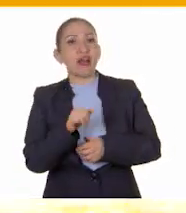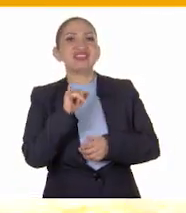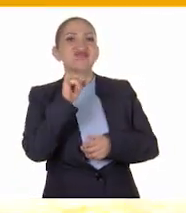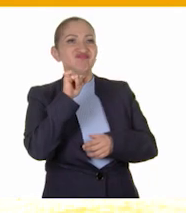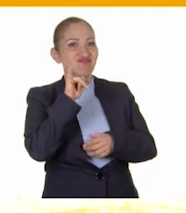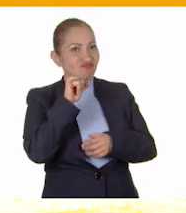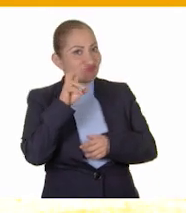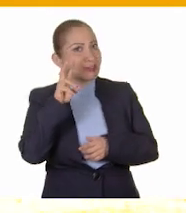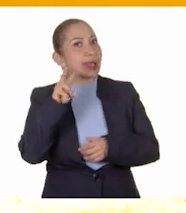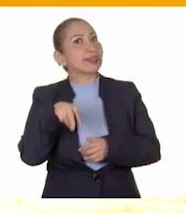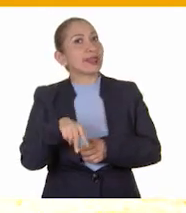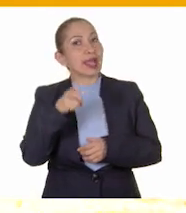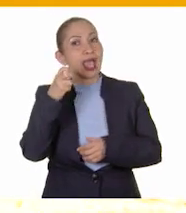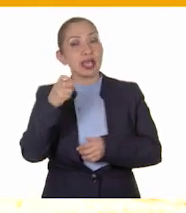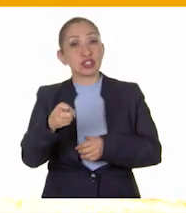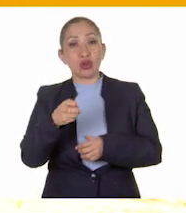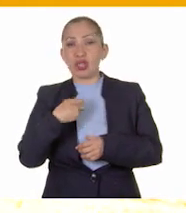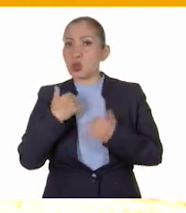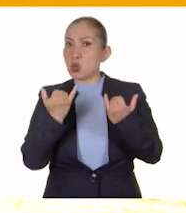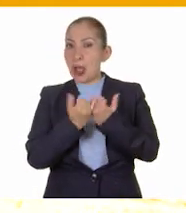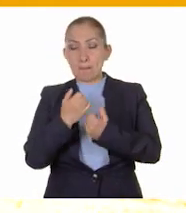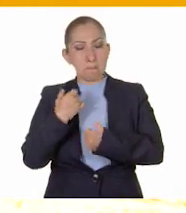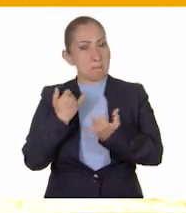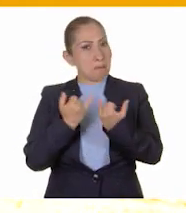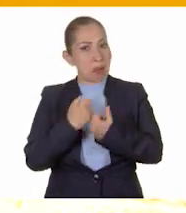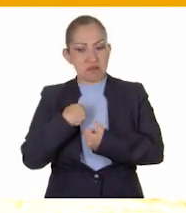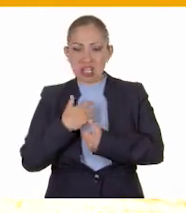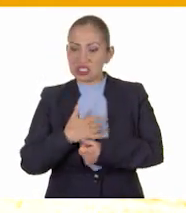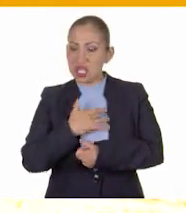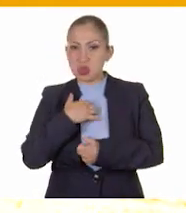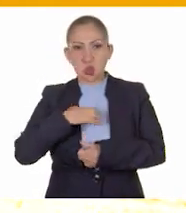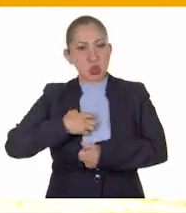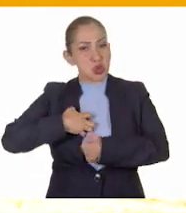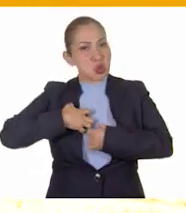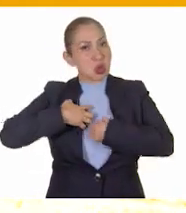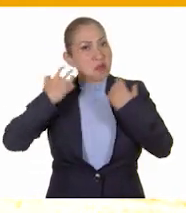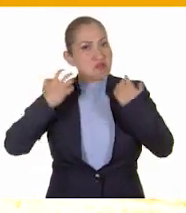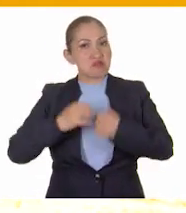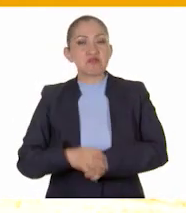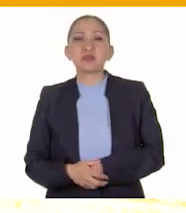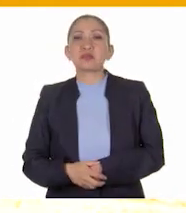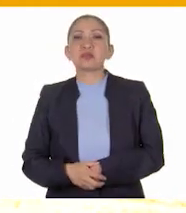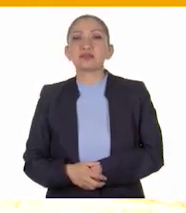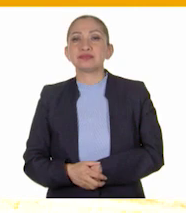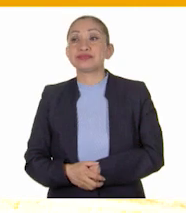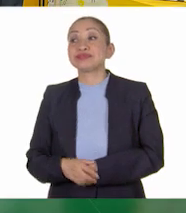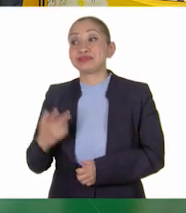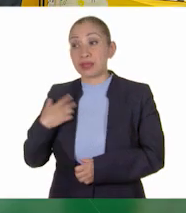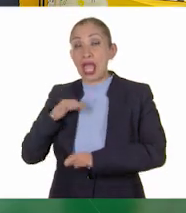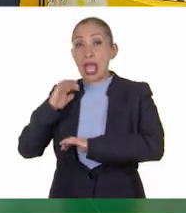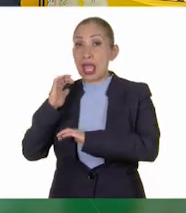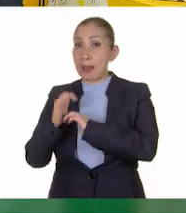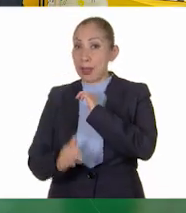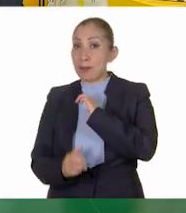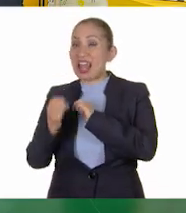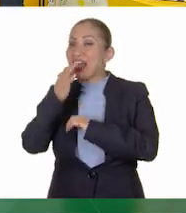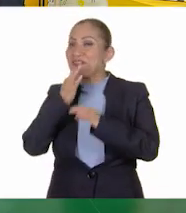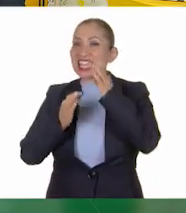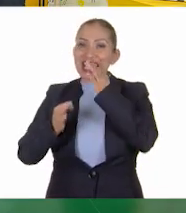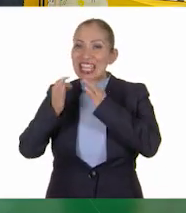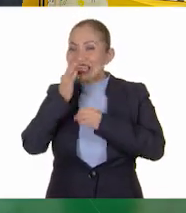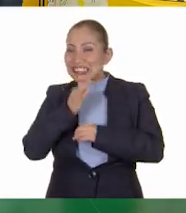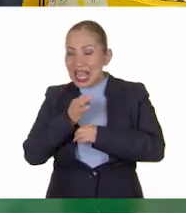sí! Y eso de lo que habla a mí también me hace sentir enojado. Pues, hemos terminado la